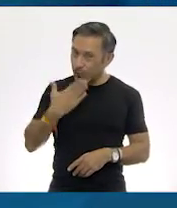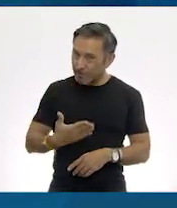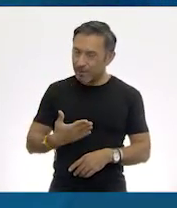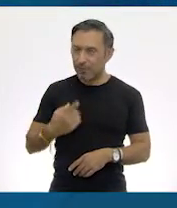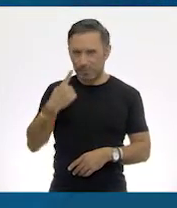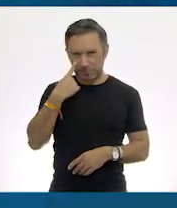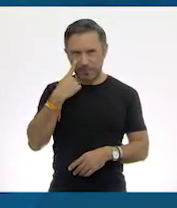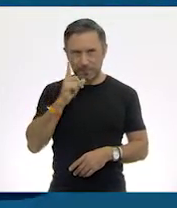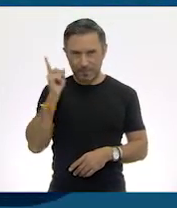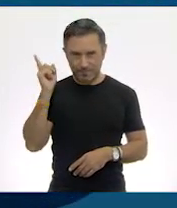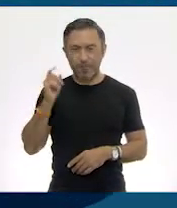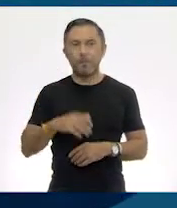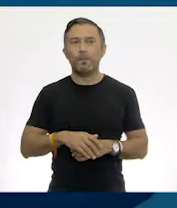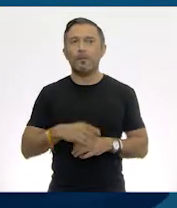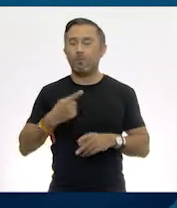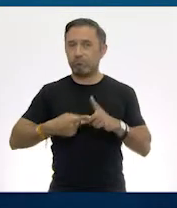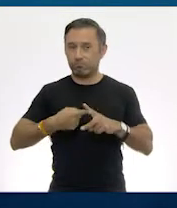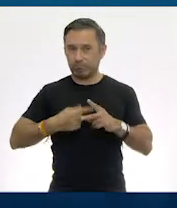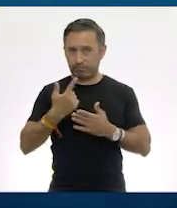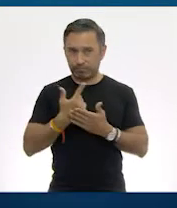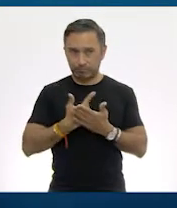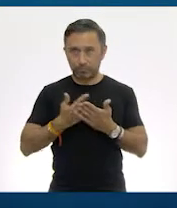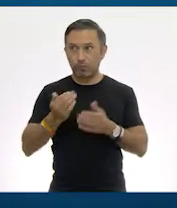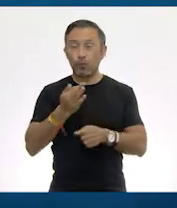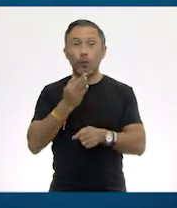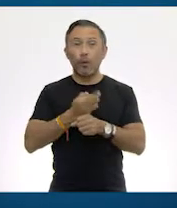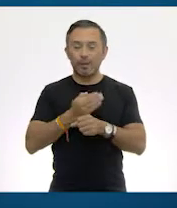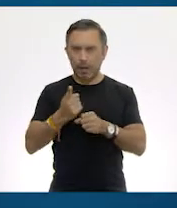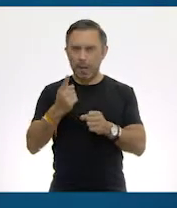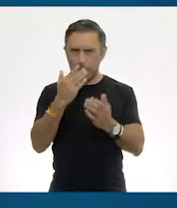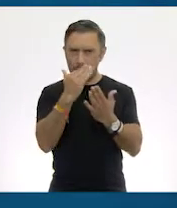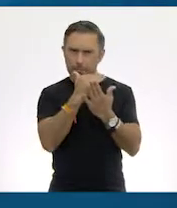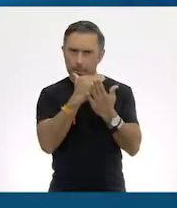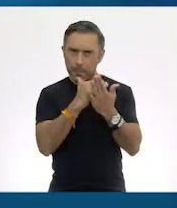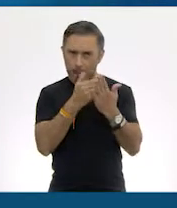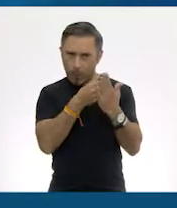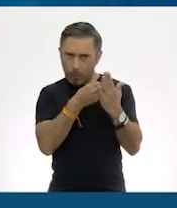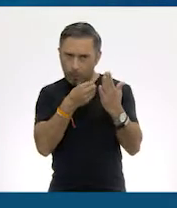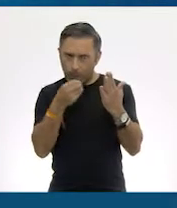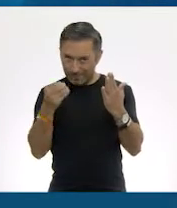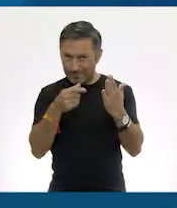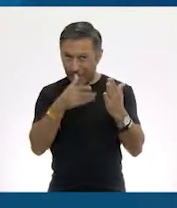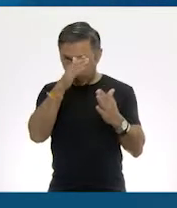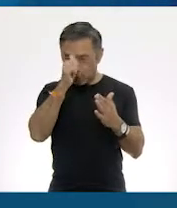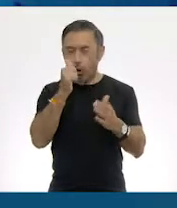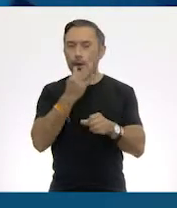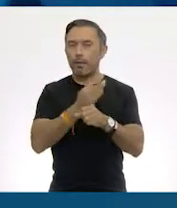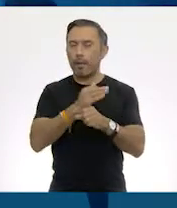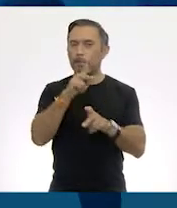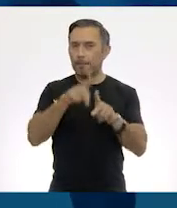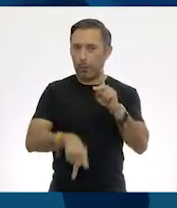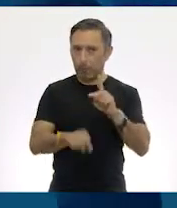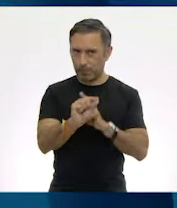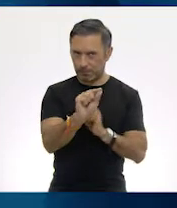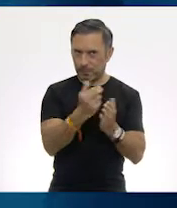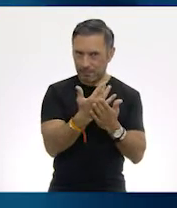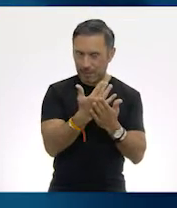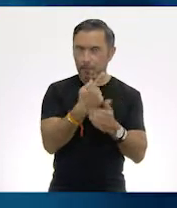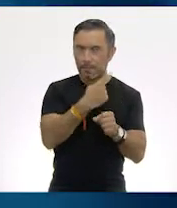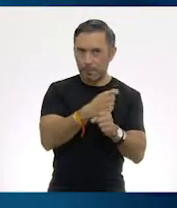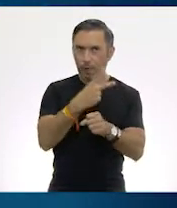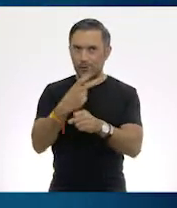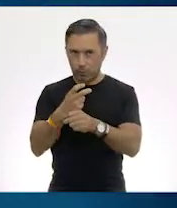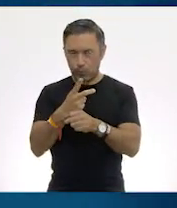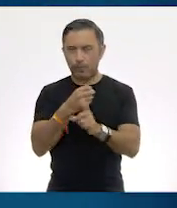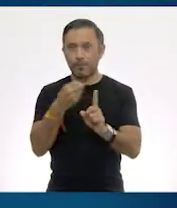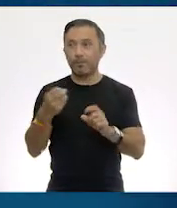resolverlo acá. Ahora, ahorita continuamos con el procedimiento, ¿de acuerdo? Vamos a hacerlo en dos partes. Primero tenemos